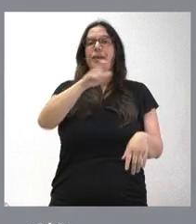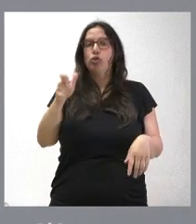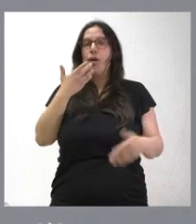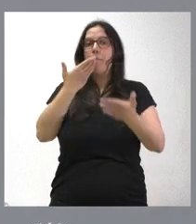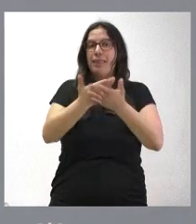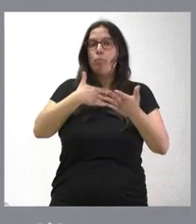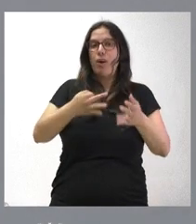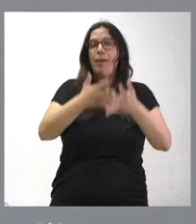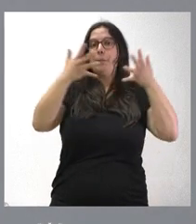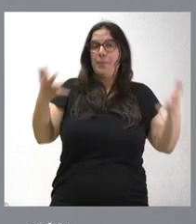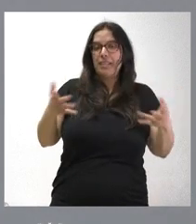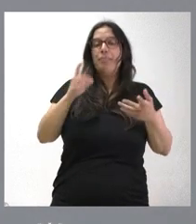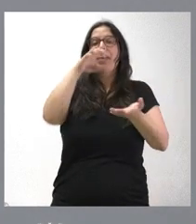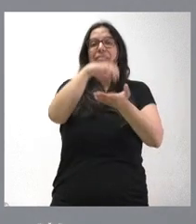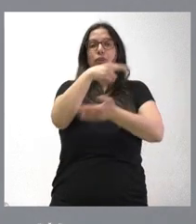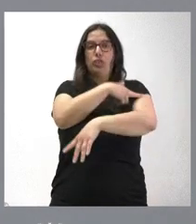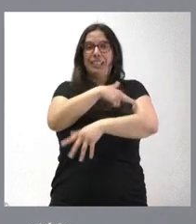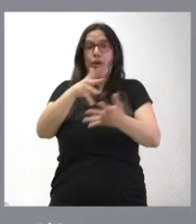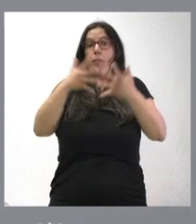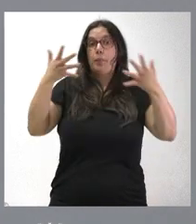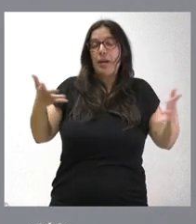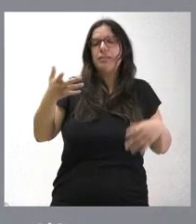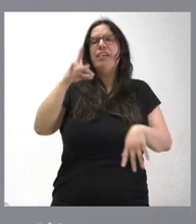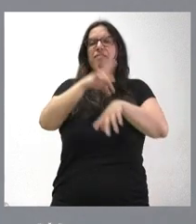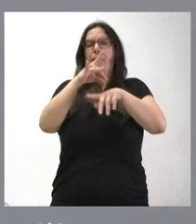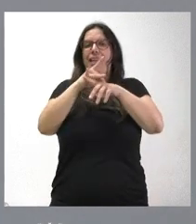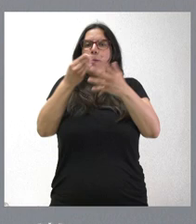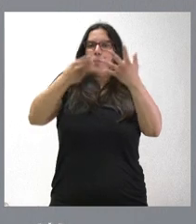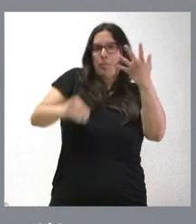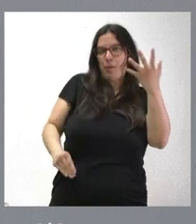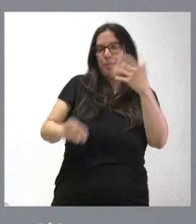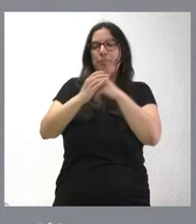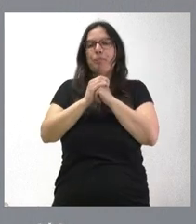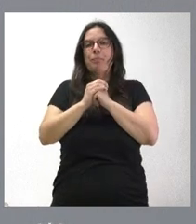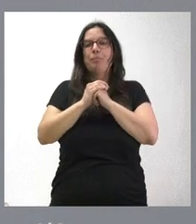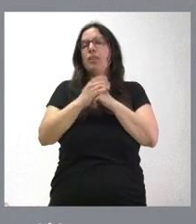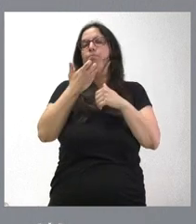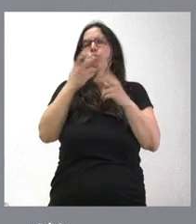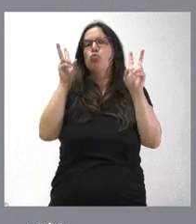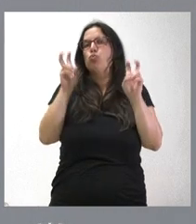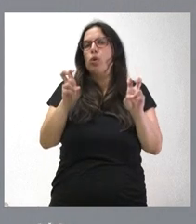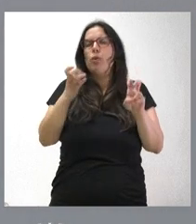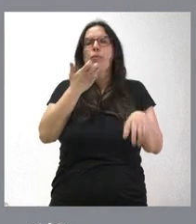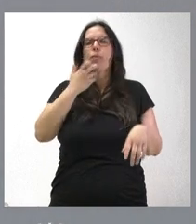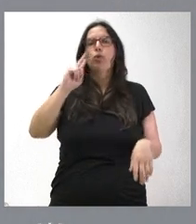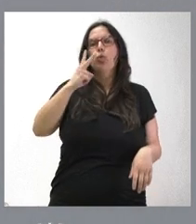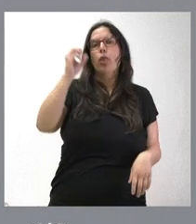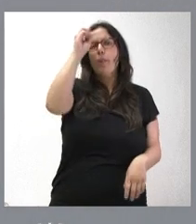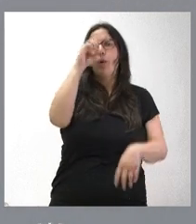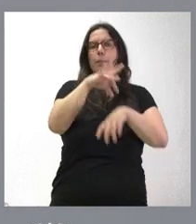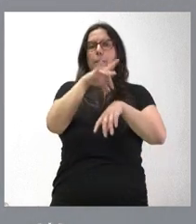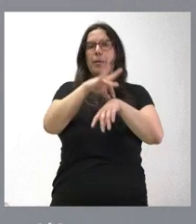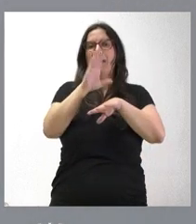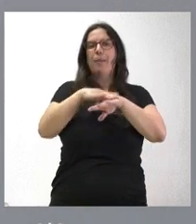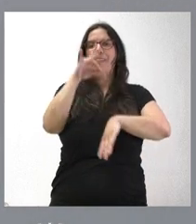en más centros sanitarios y, además, en más patologías. Se producen en particular novedades como la segunda opinión médica para